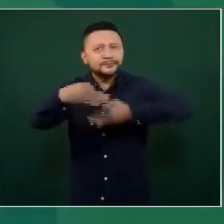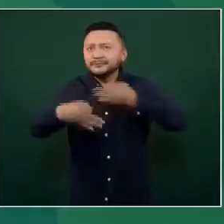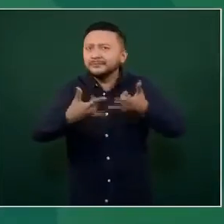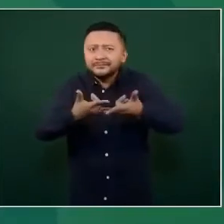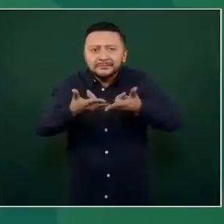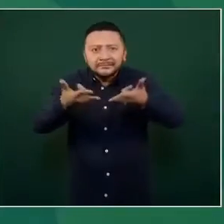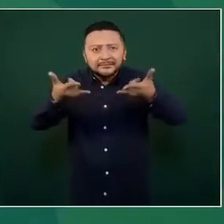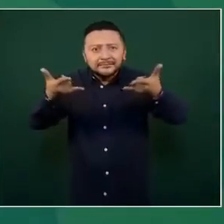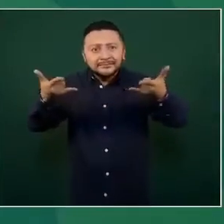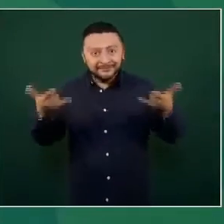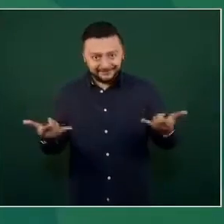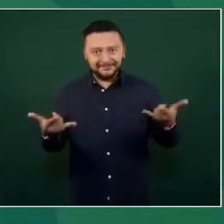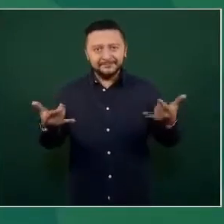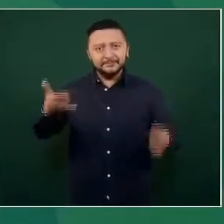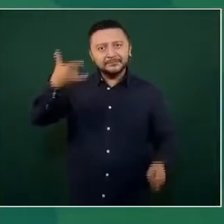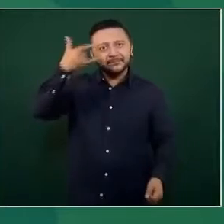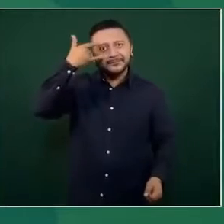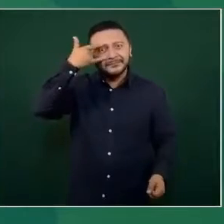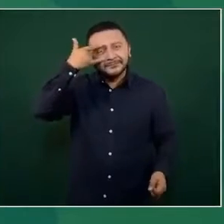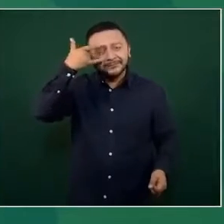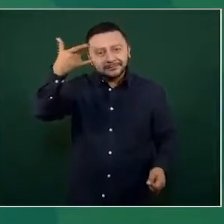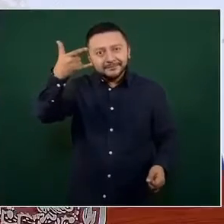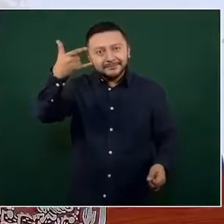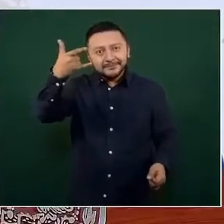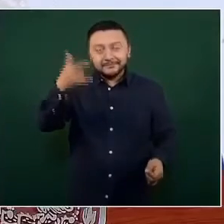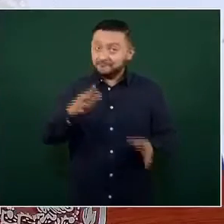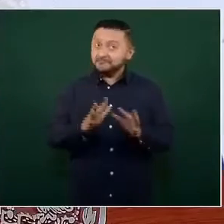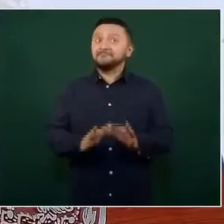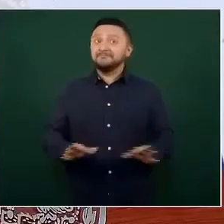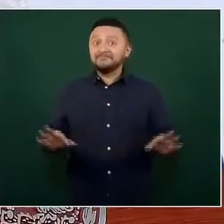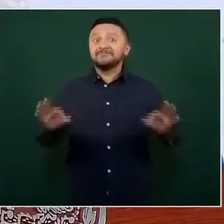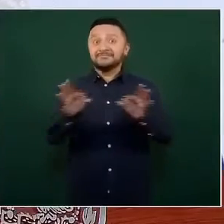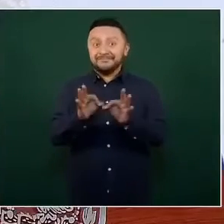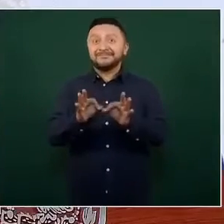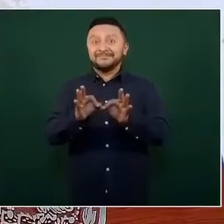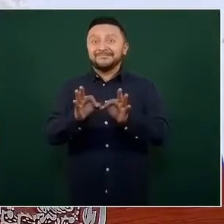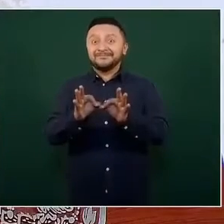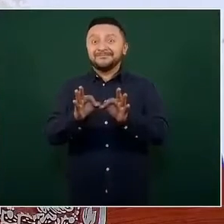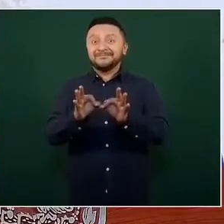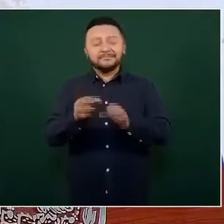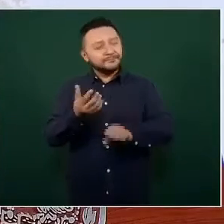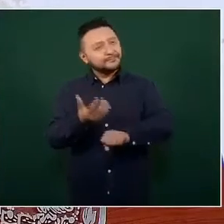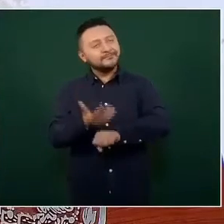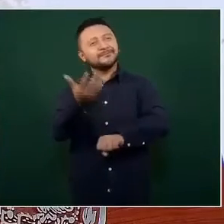Campeche, sobre todo un pueblo bueno, trabajador,